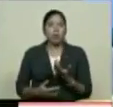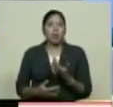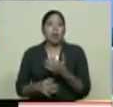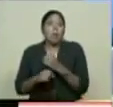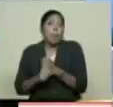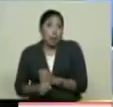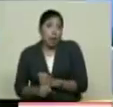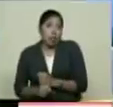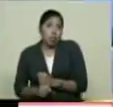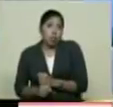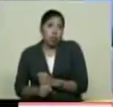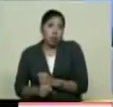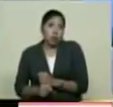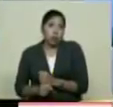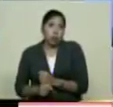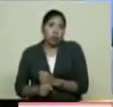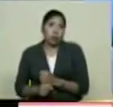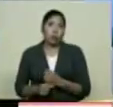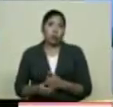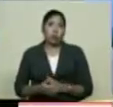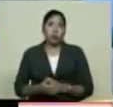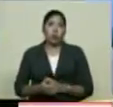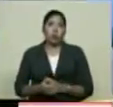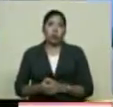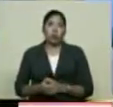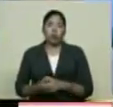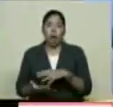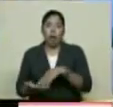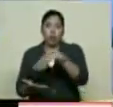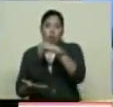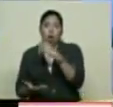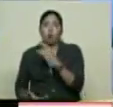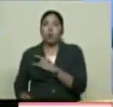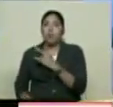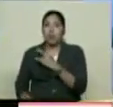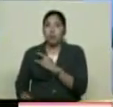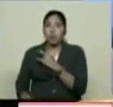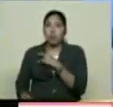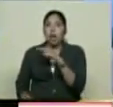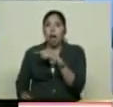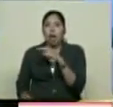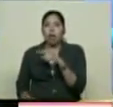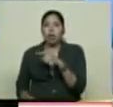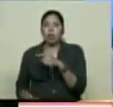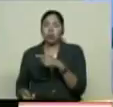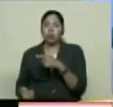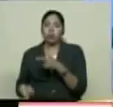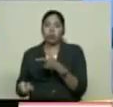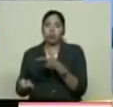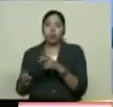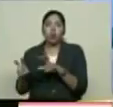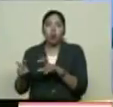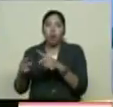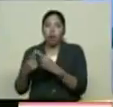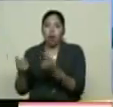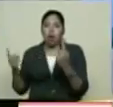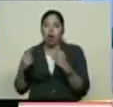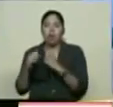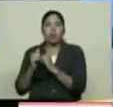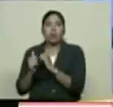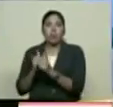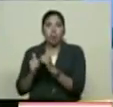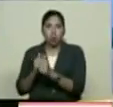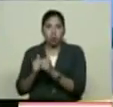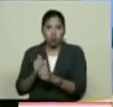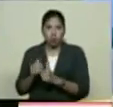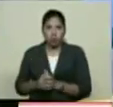que Con el Al frente Queda la aldea Universitaria Se acaba de hacer Una instalación Deportiva Una cancha Importante Y estamos También trabajando